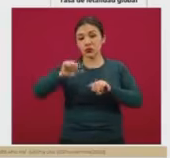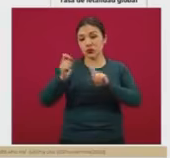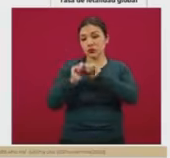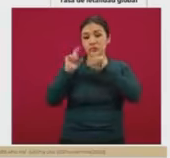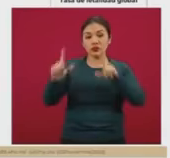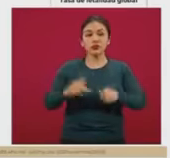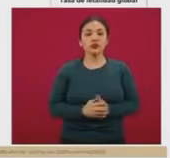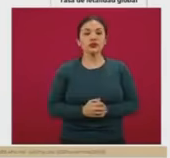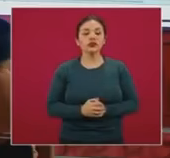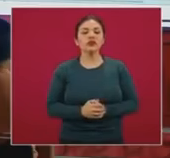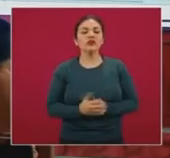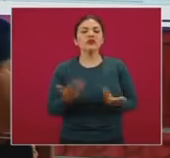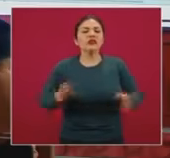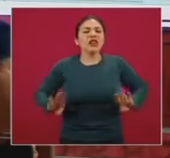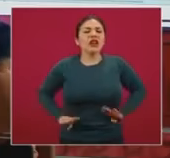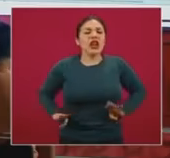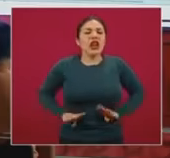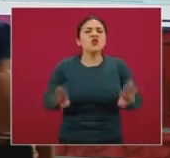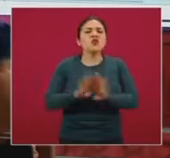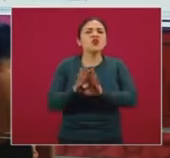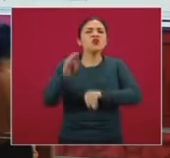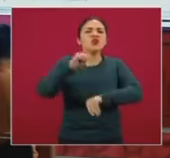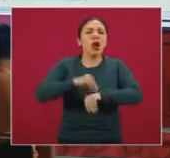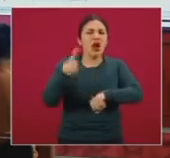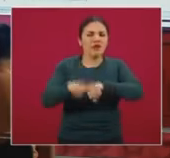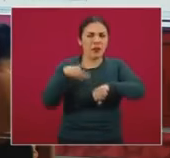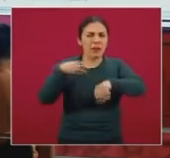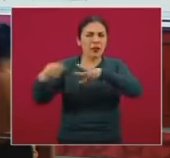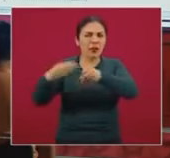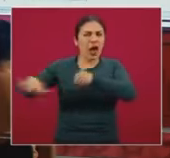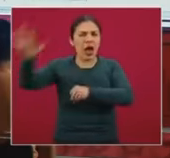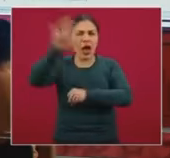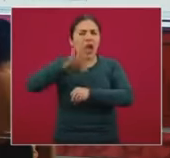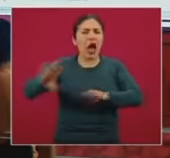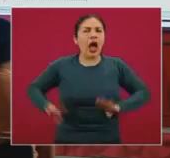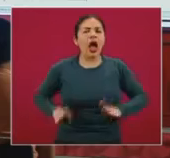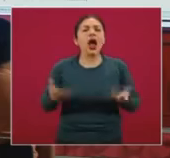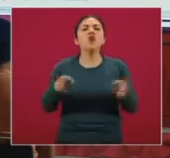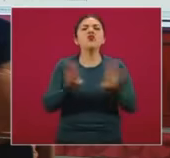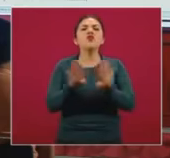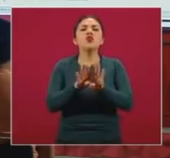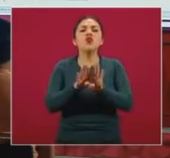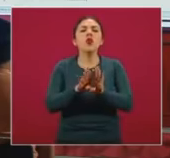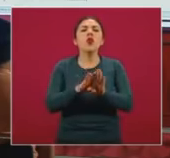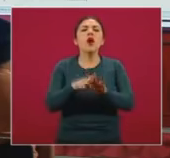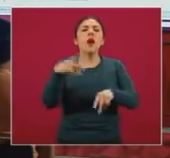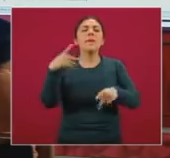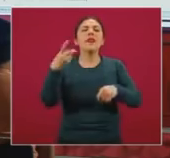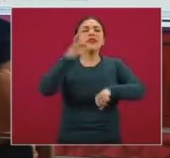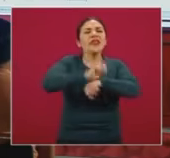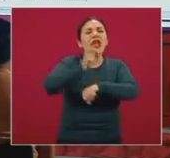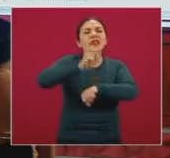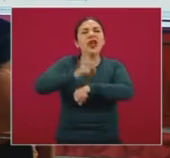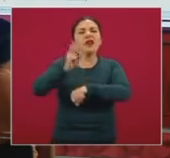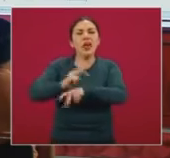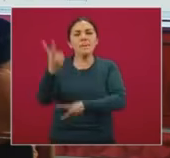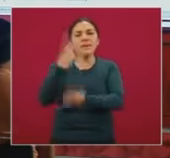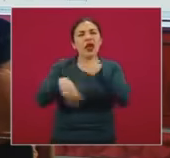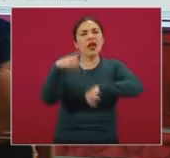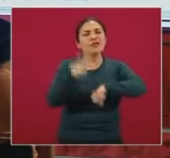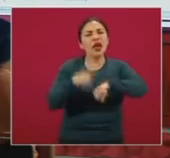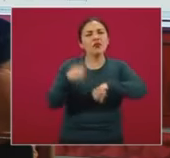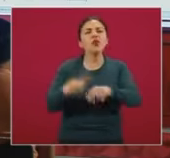cuál ha sido el comportamiento epidémico de estas regiones, en función precisamente de los casos diarios, de cómo se han estado